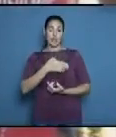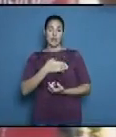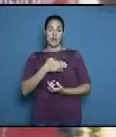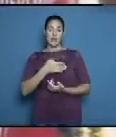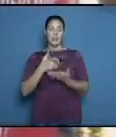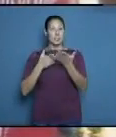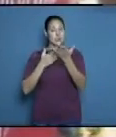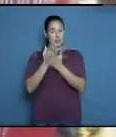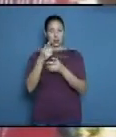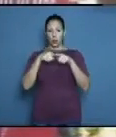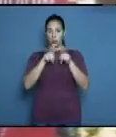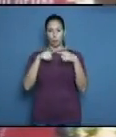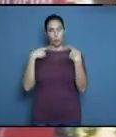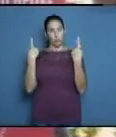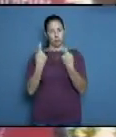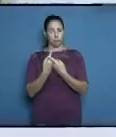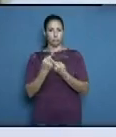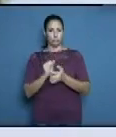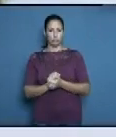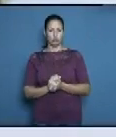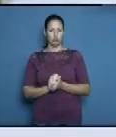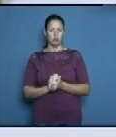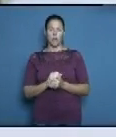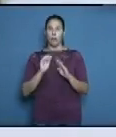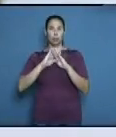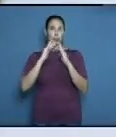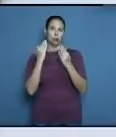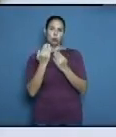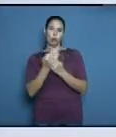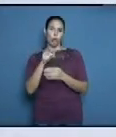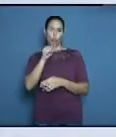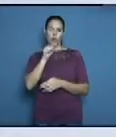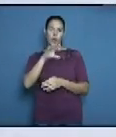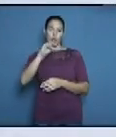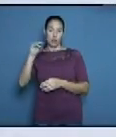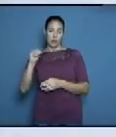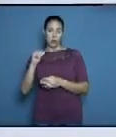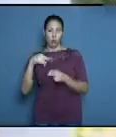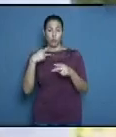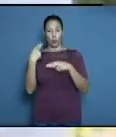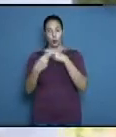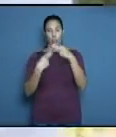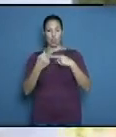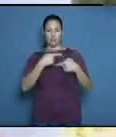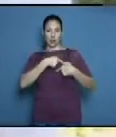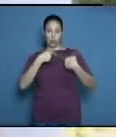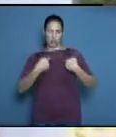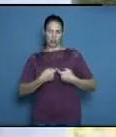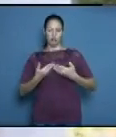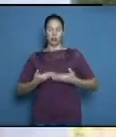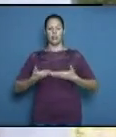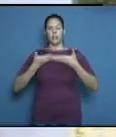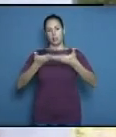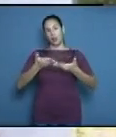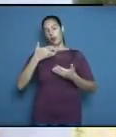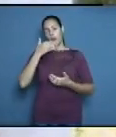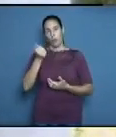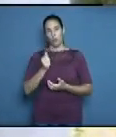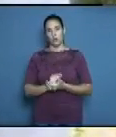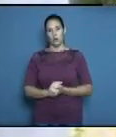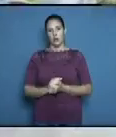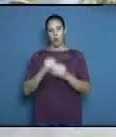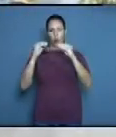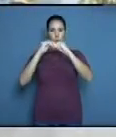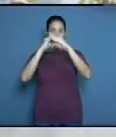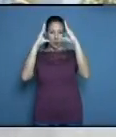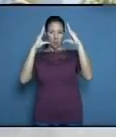mística evocar su liderazgo nos hace más cubanos para ponerle el corazón a esta nación con amaneceres de patria o